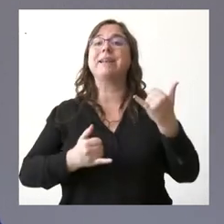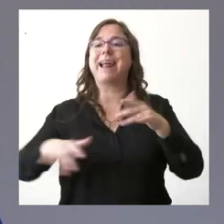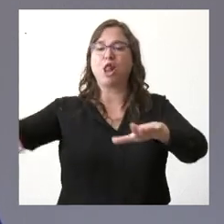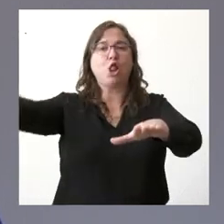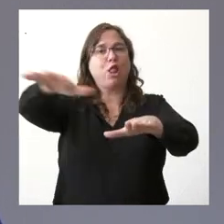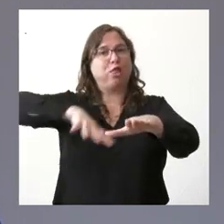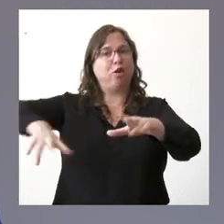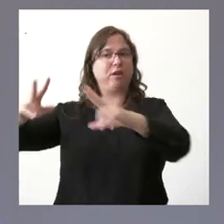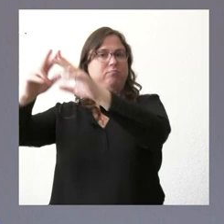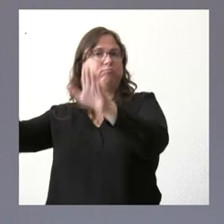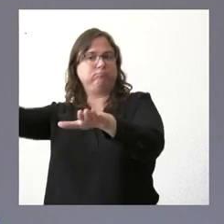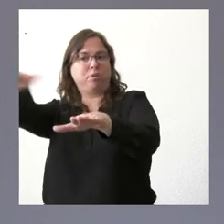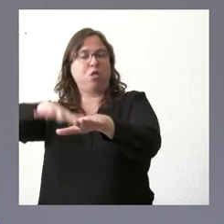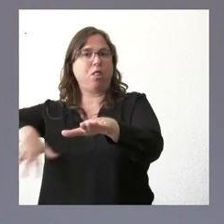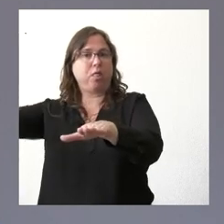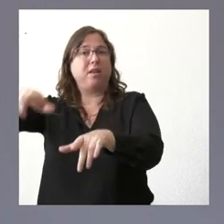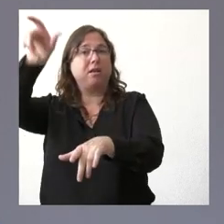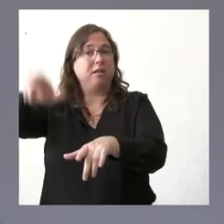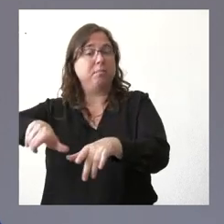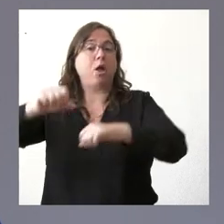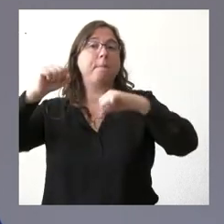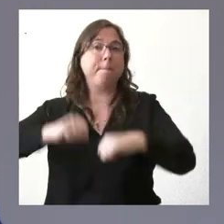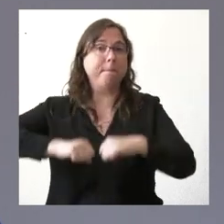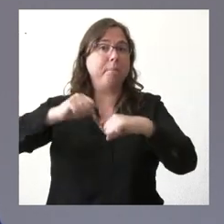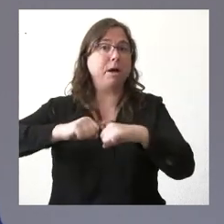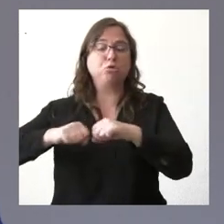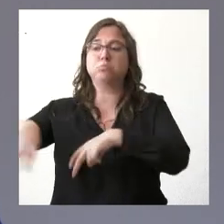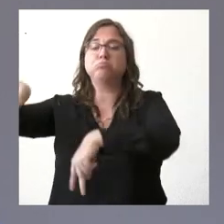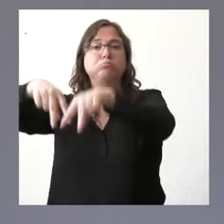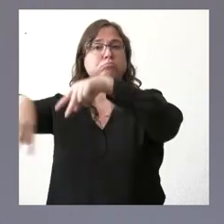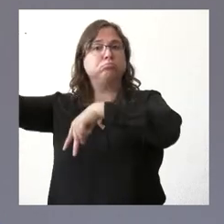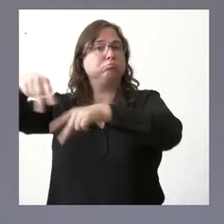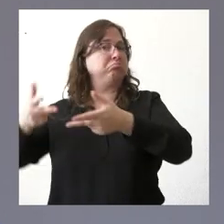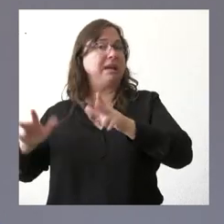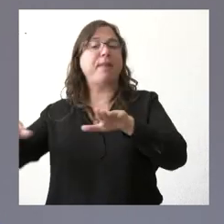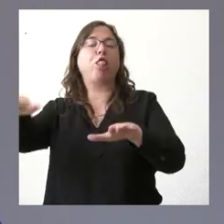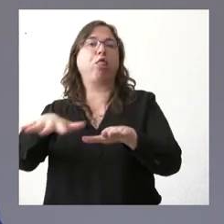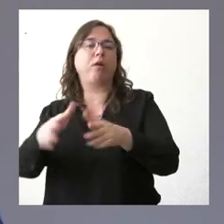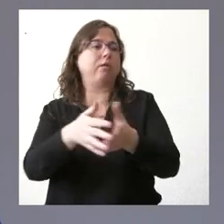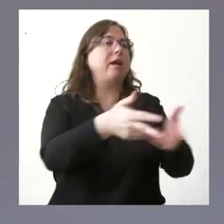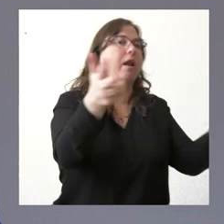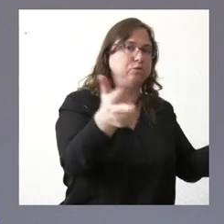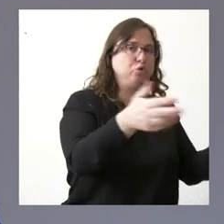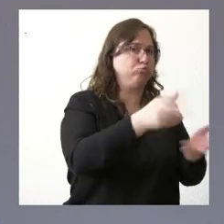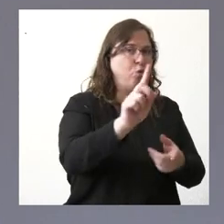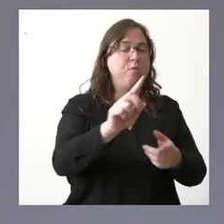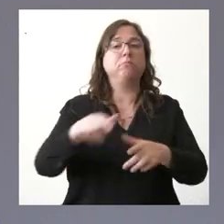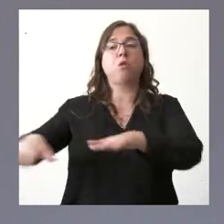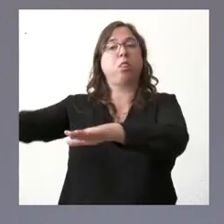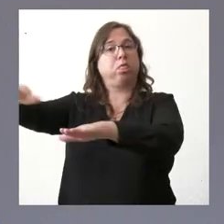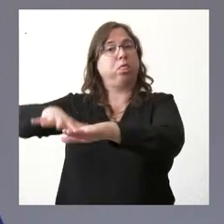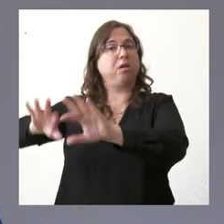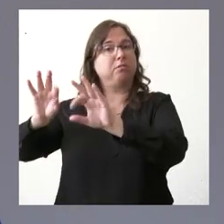de la residencia que las personas mayores puedan moverse con toda la libertad por esa ala de la